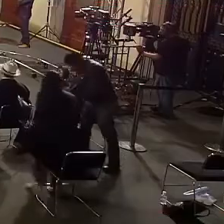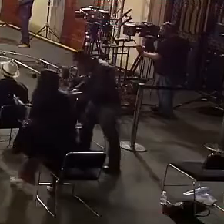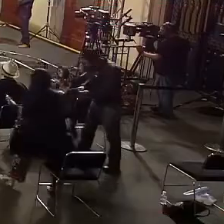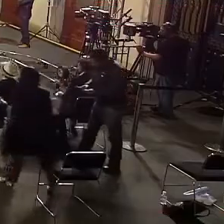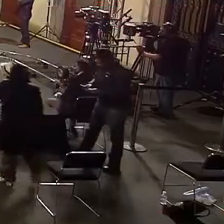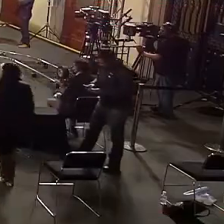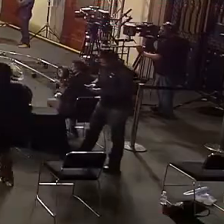Gracias. Gracias.